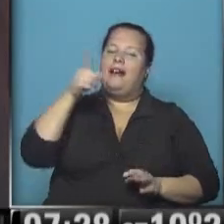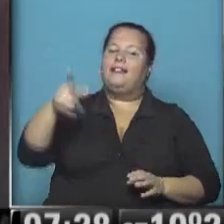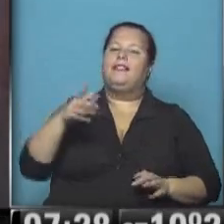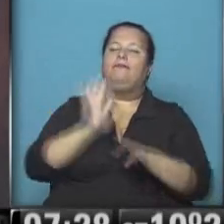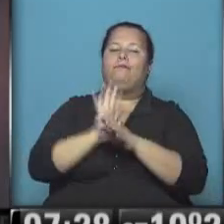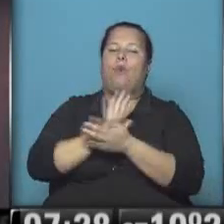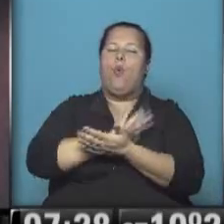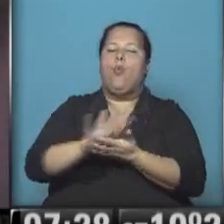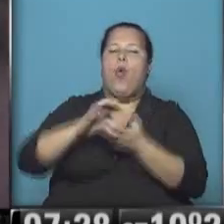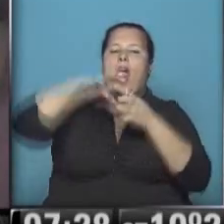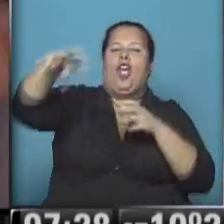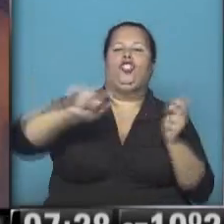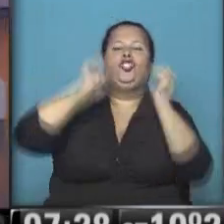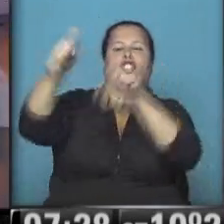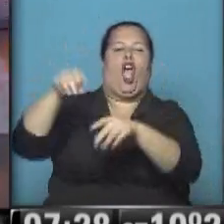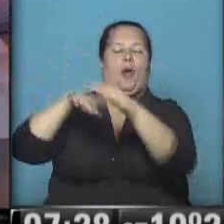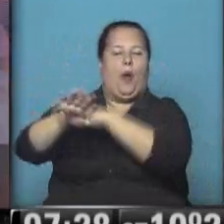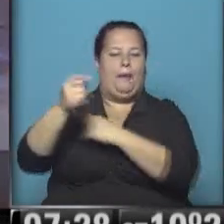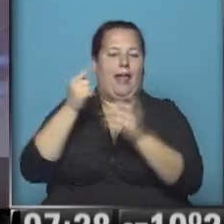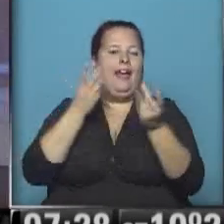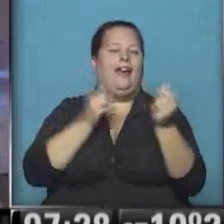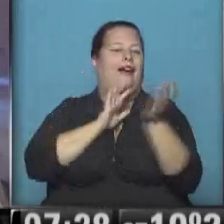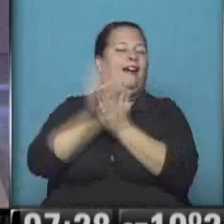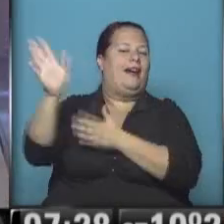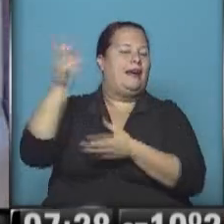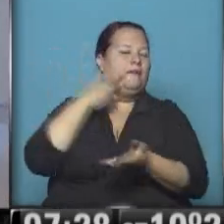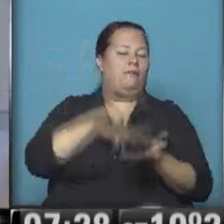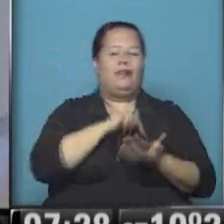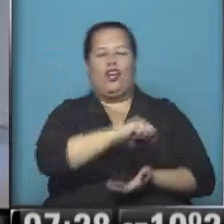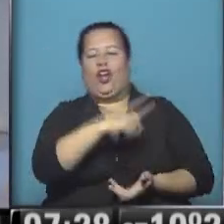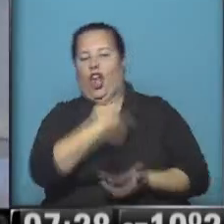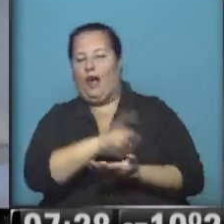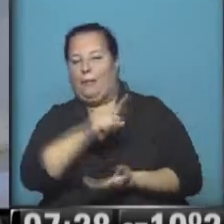presenta como una nueva alternativa para... Escapar, evadir impuestos y no pagar nada en nuestro país.